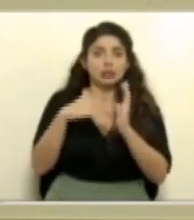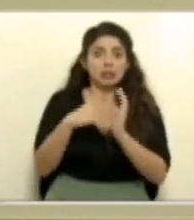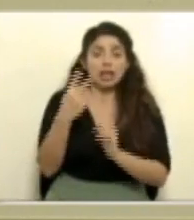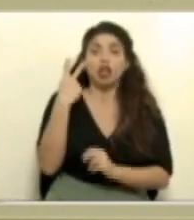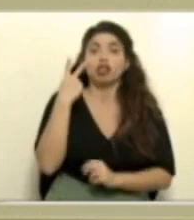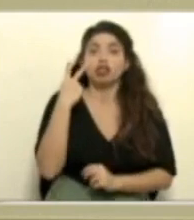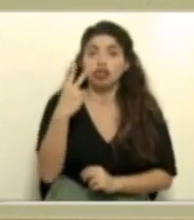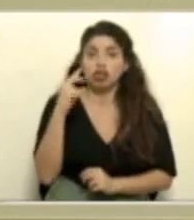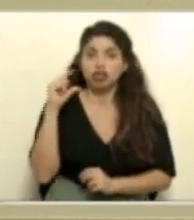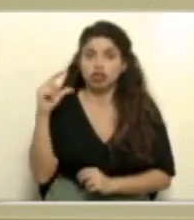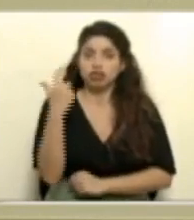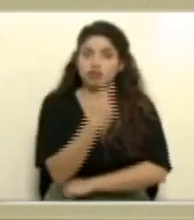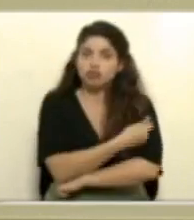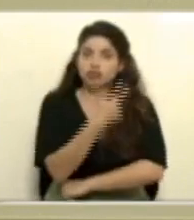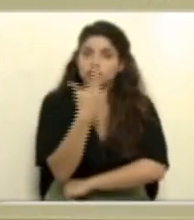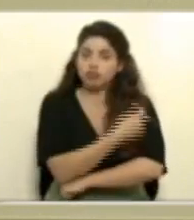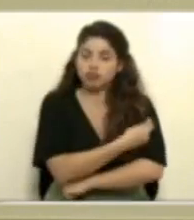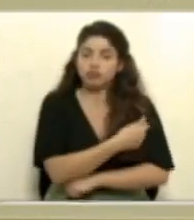dos dosis.